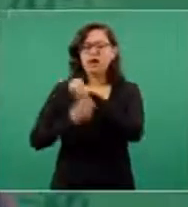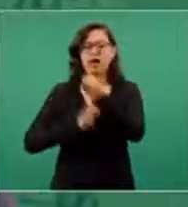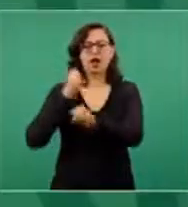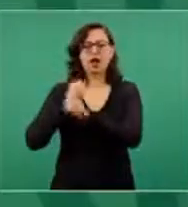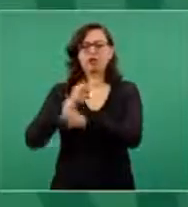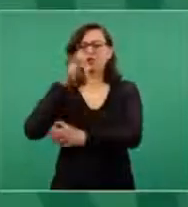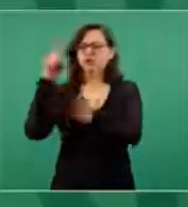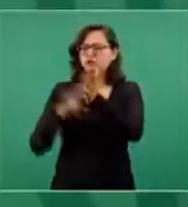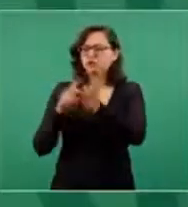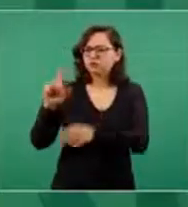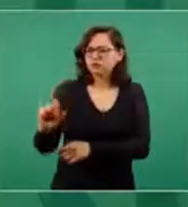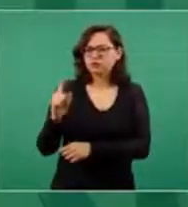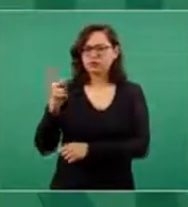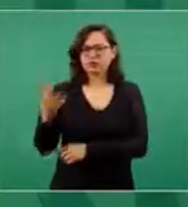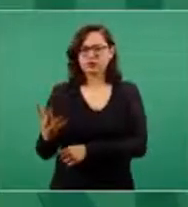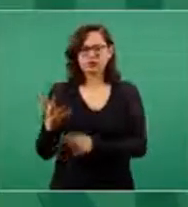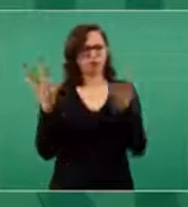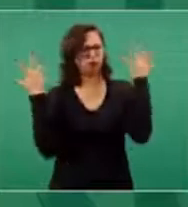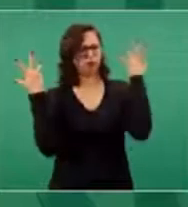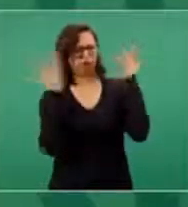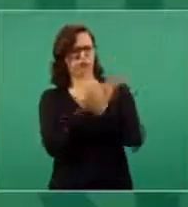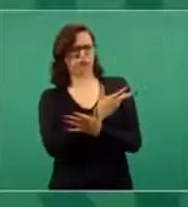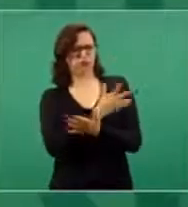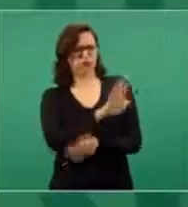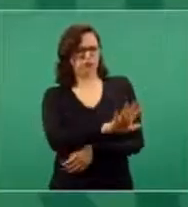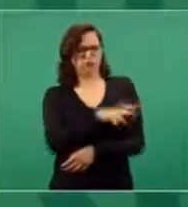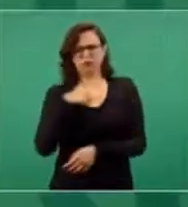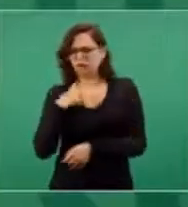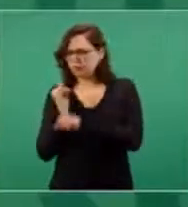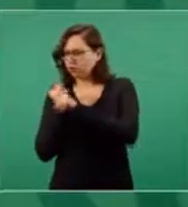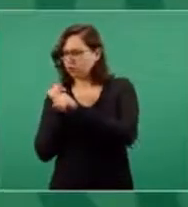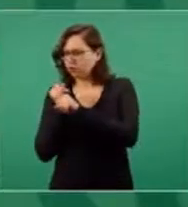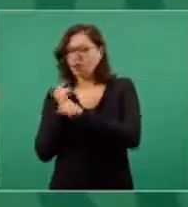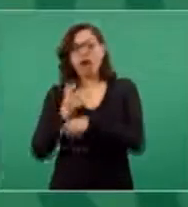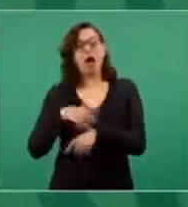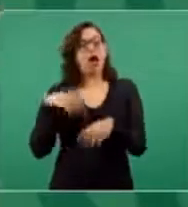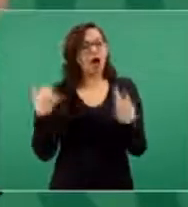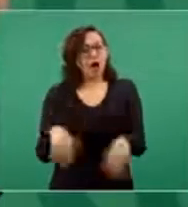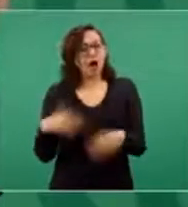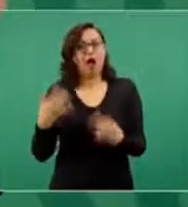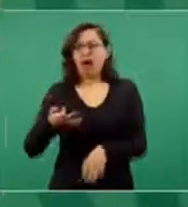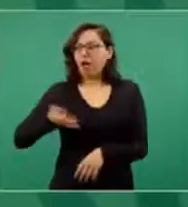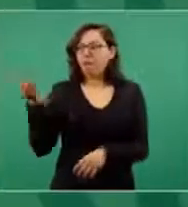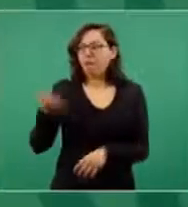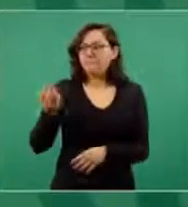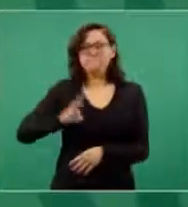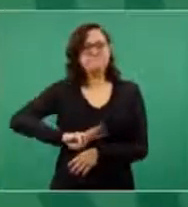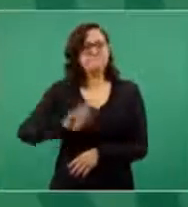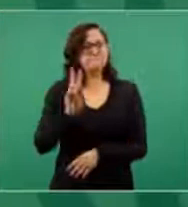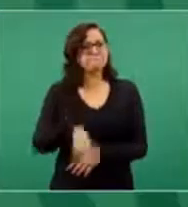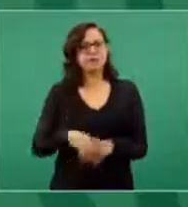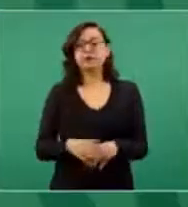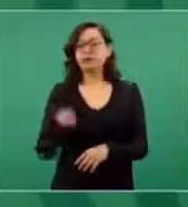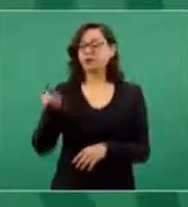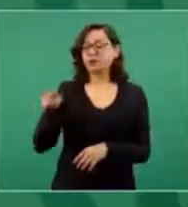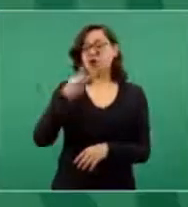Pues era cierto, señor Romero de Chams, que estuvo más de 30 años dirigente